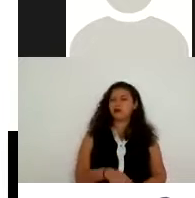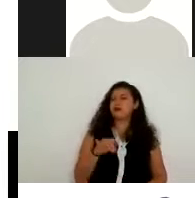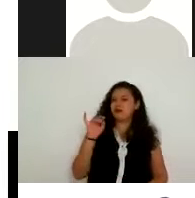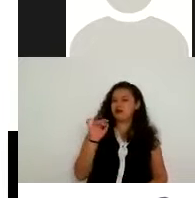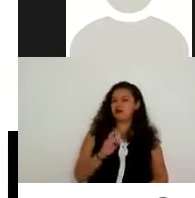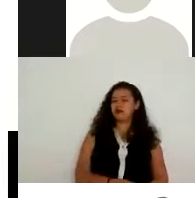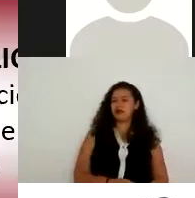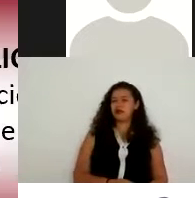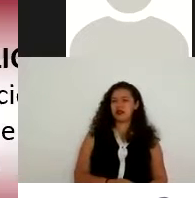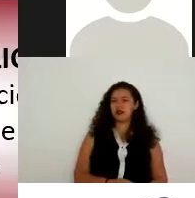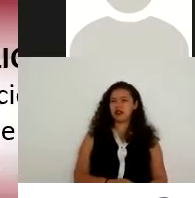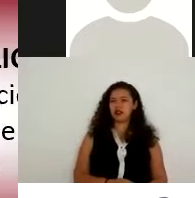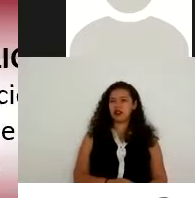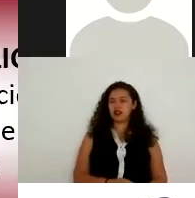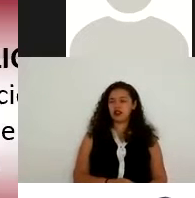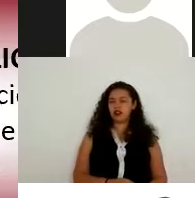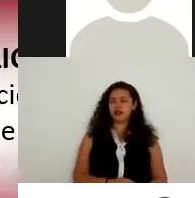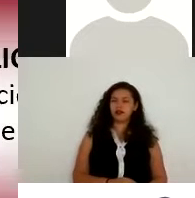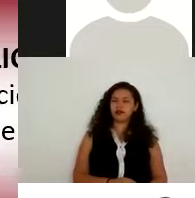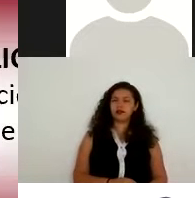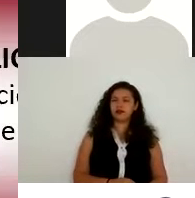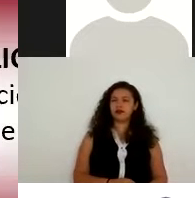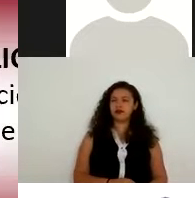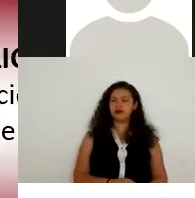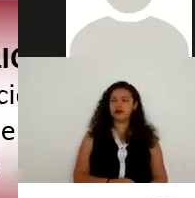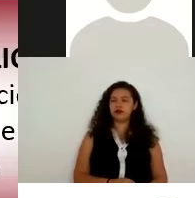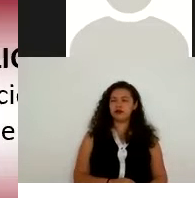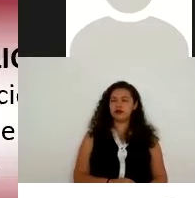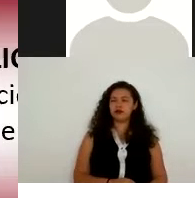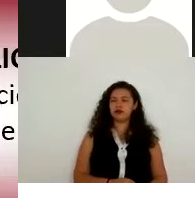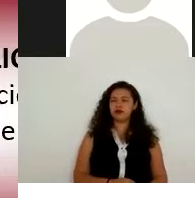y gracias a los compañeros que también nos escriben la clave del tema